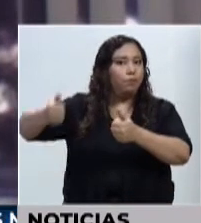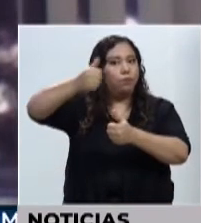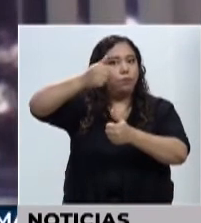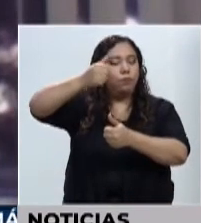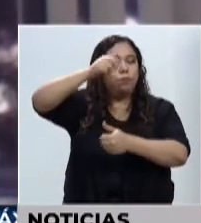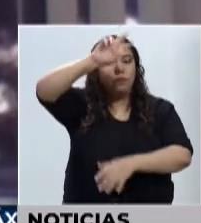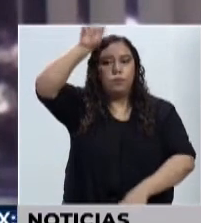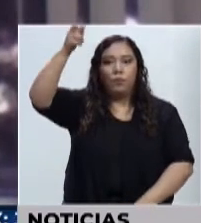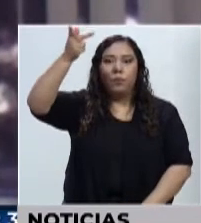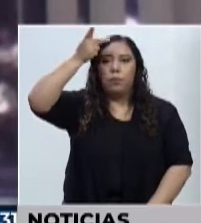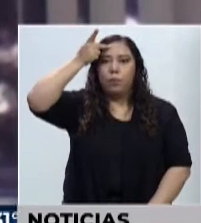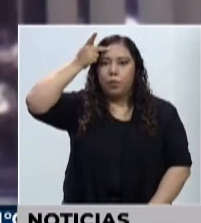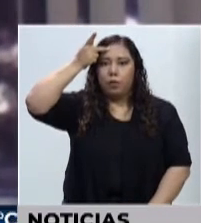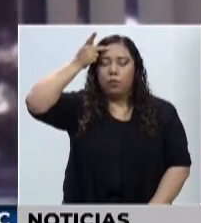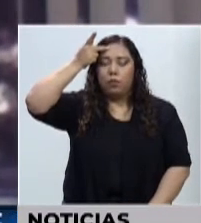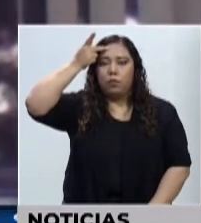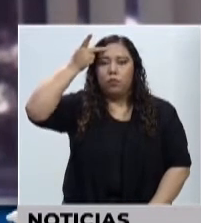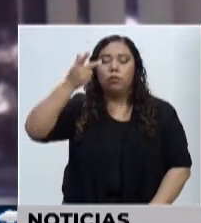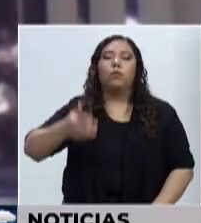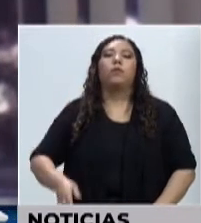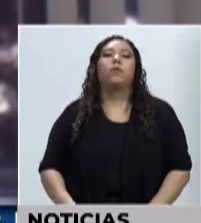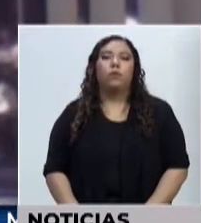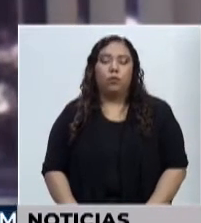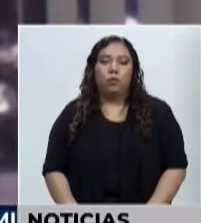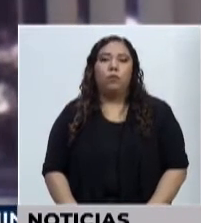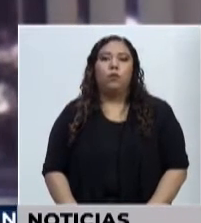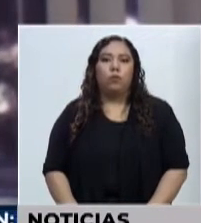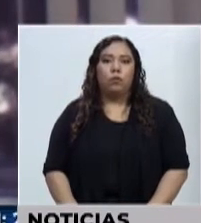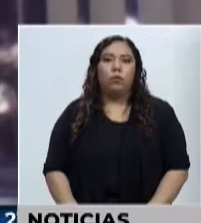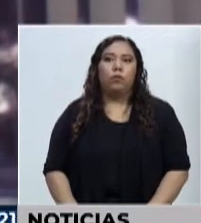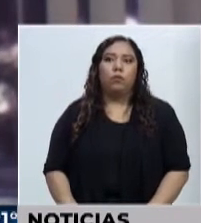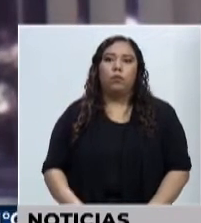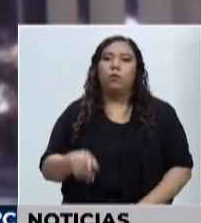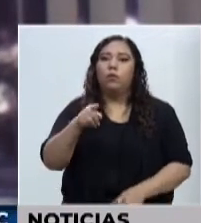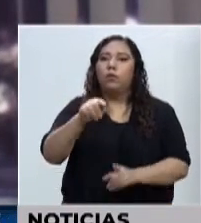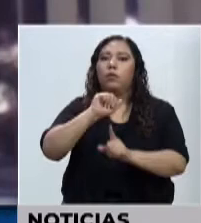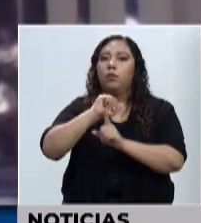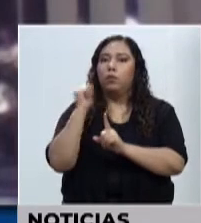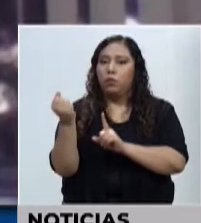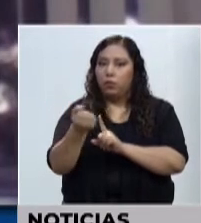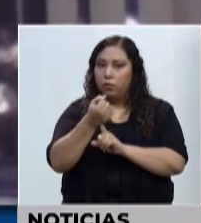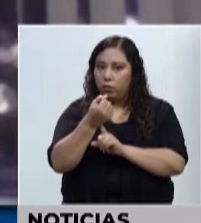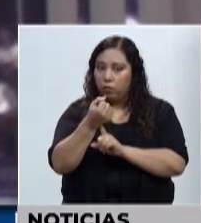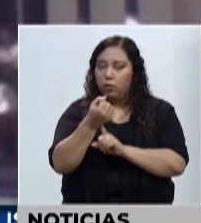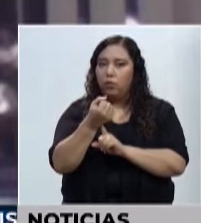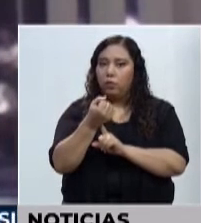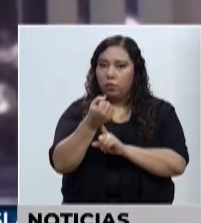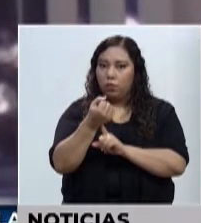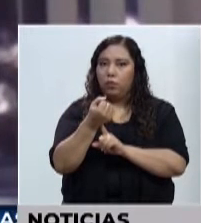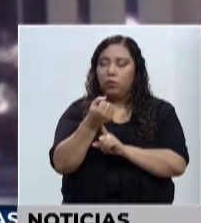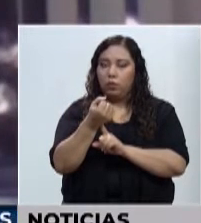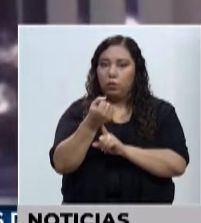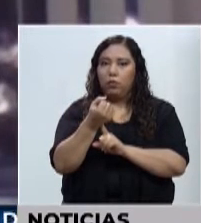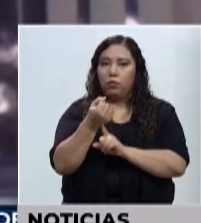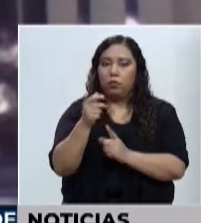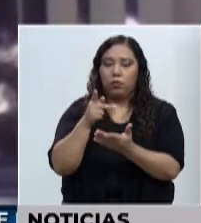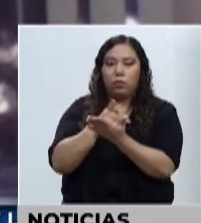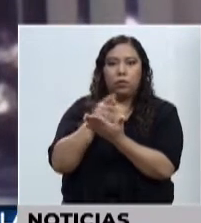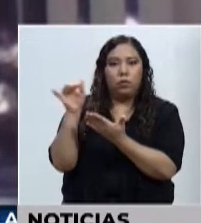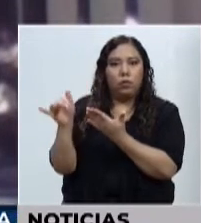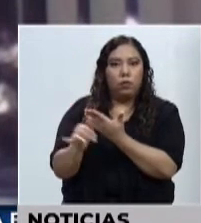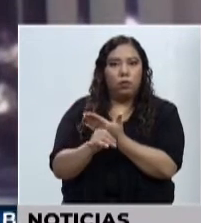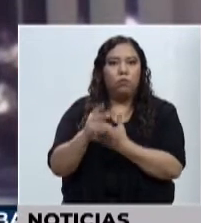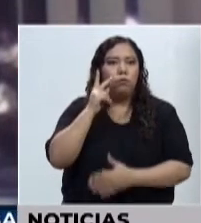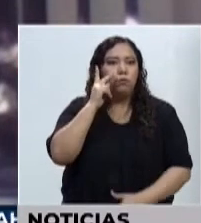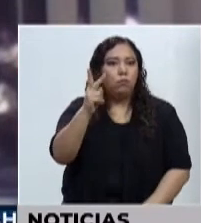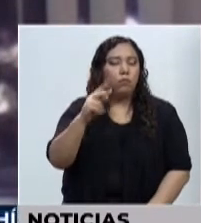hecho de tener varios actores de la sociedad que creen un proyecto que ven la necesidad de mejorar